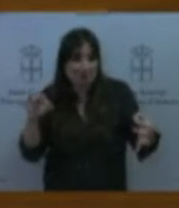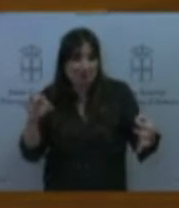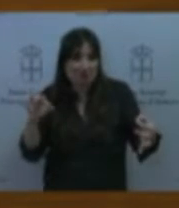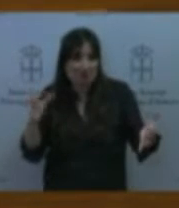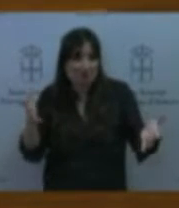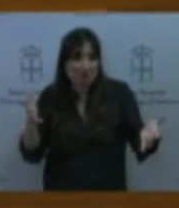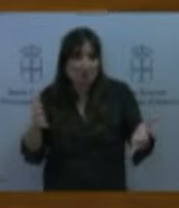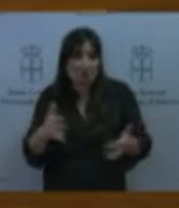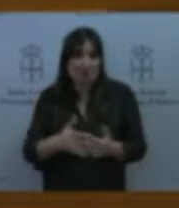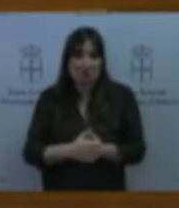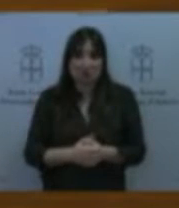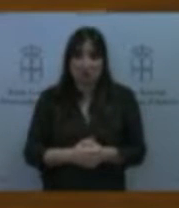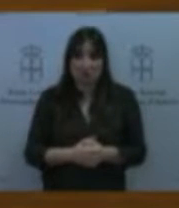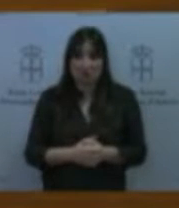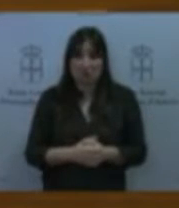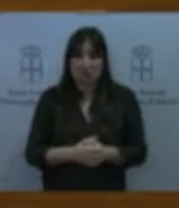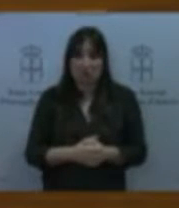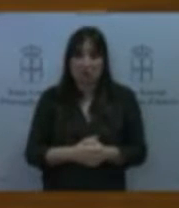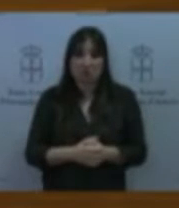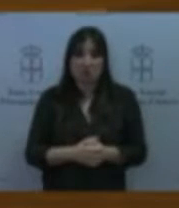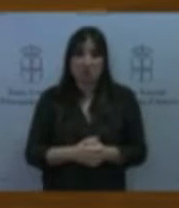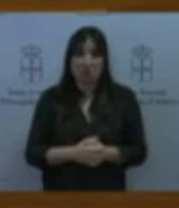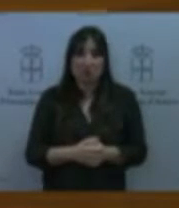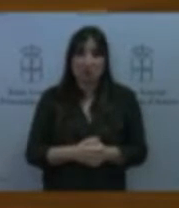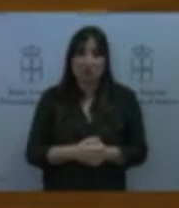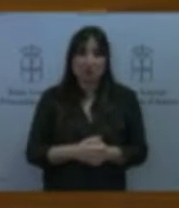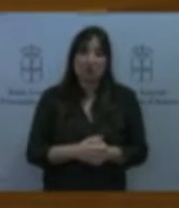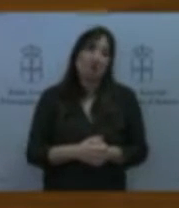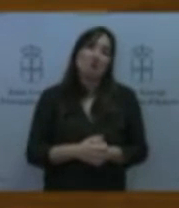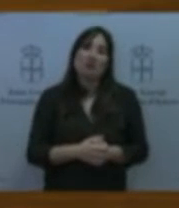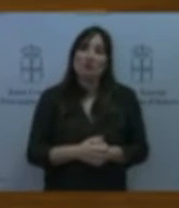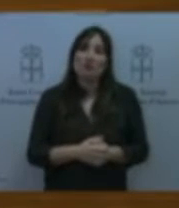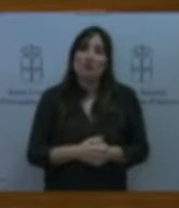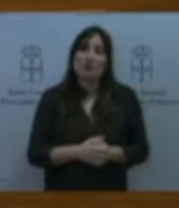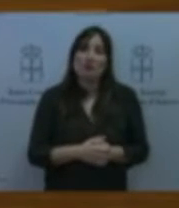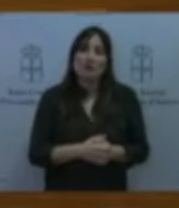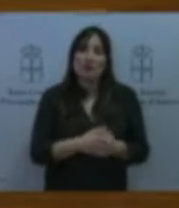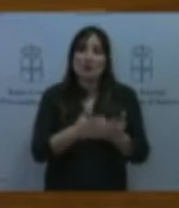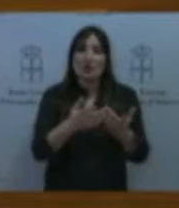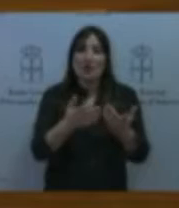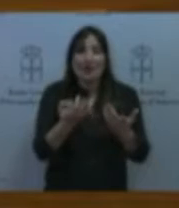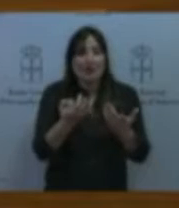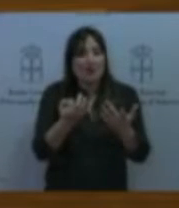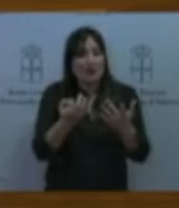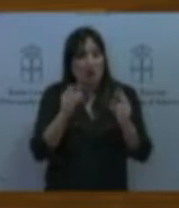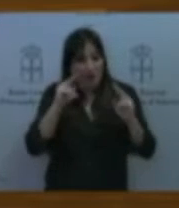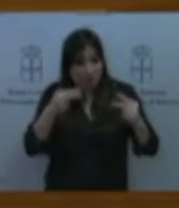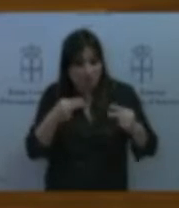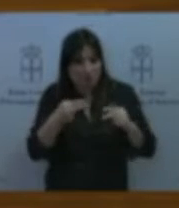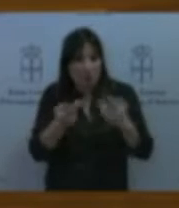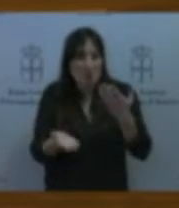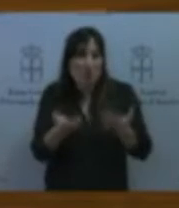Defender las instituciones, señor Lastra, yo creo que no implica la carencia de crítica y de autocrítica por parte de las mismas. Y eso